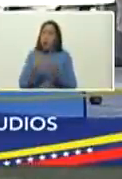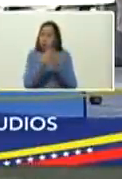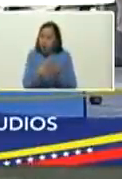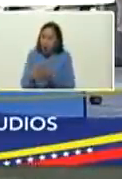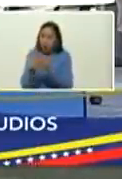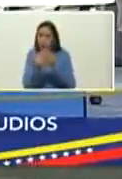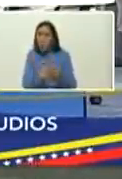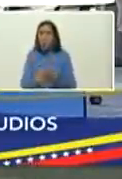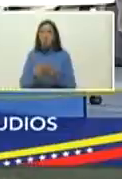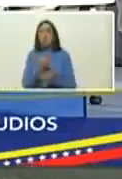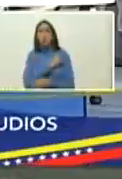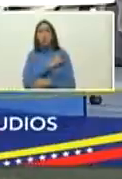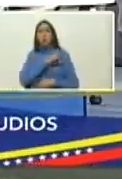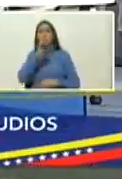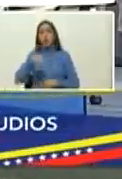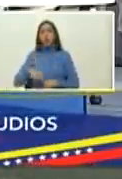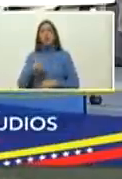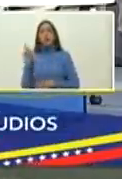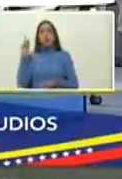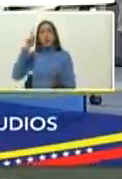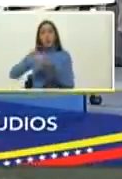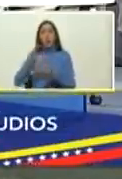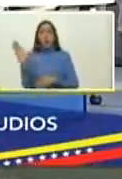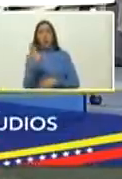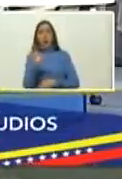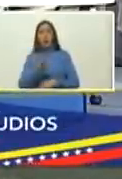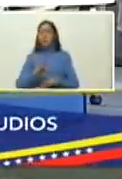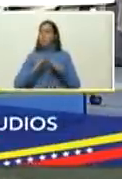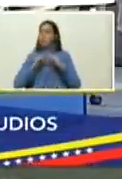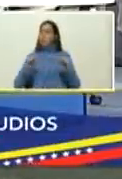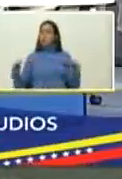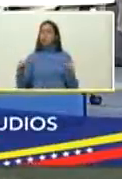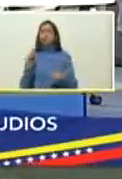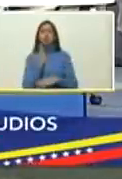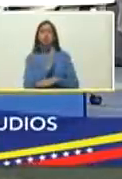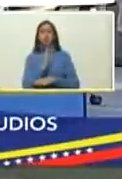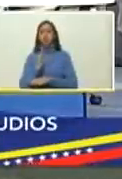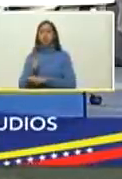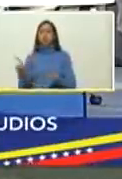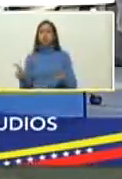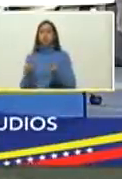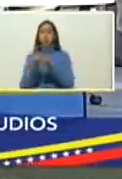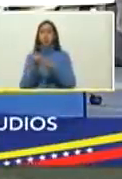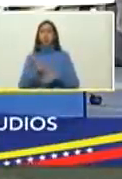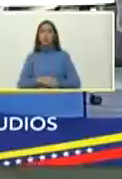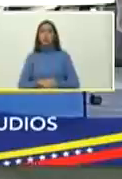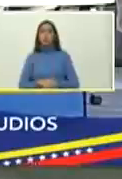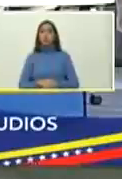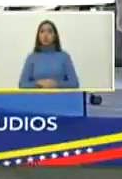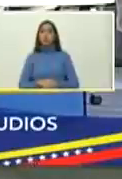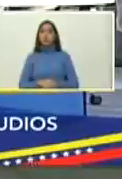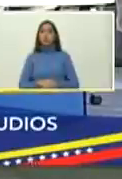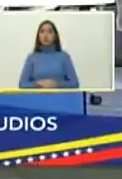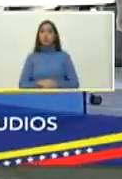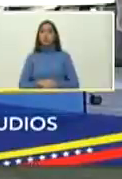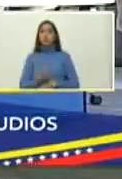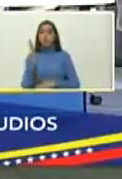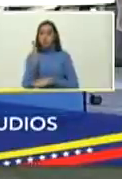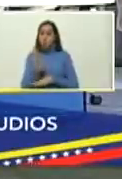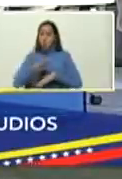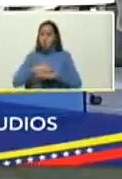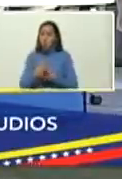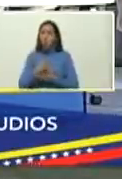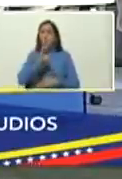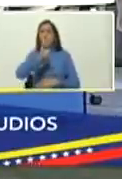París y Caracas y así todo la sancionaron la sancionada por la Unión